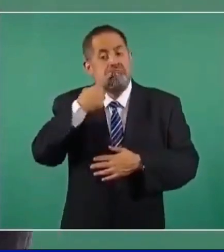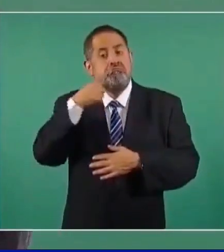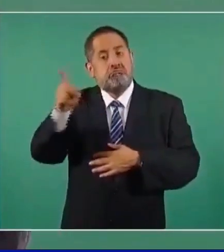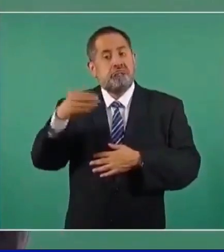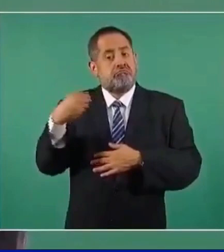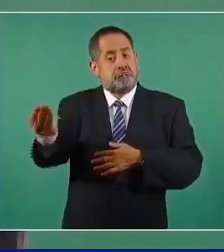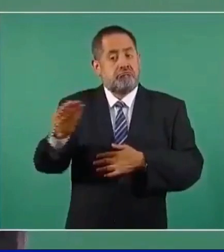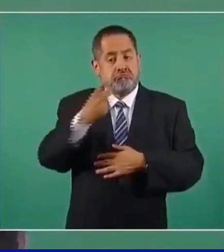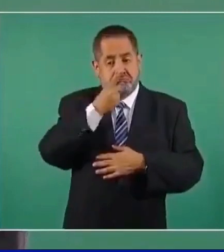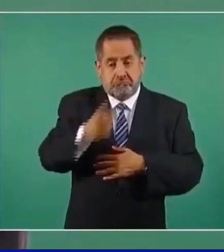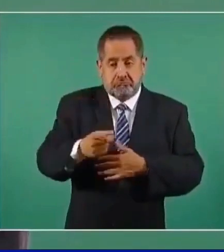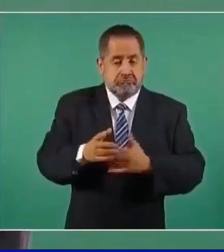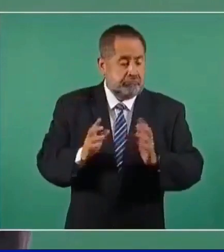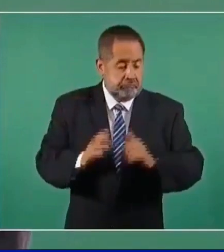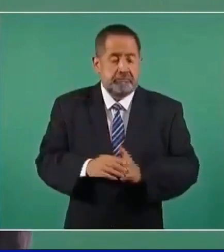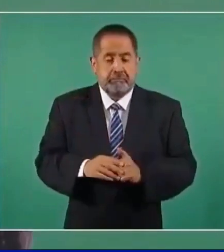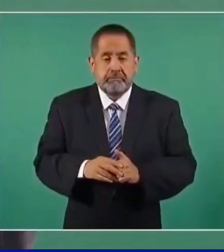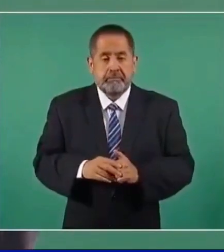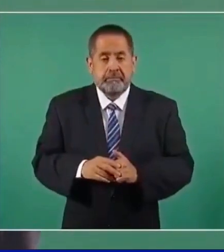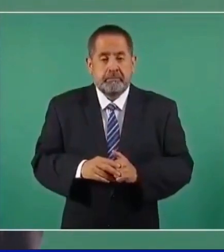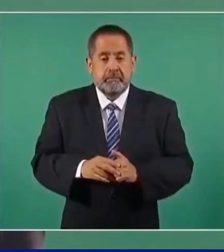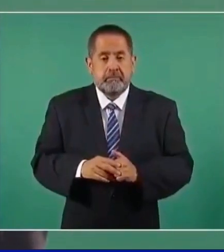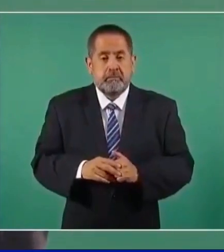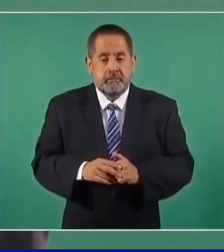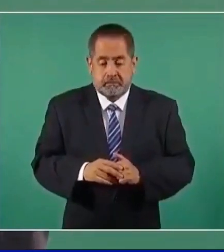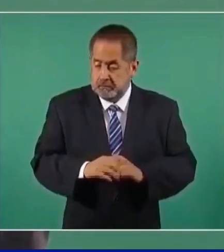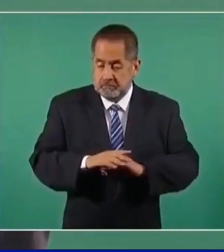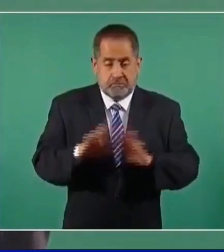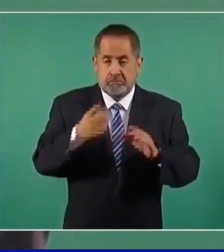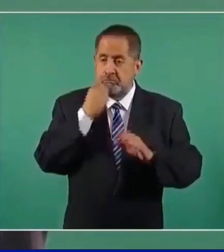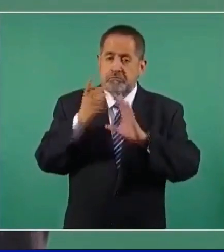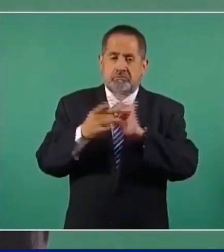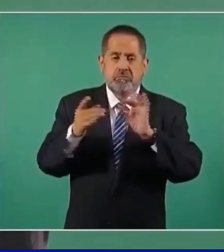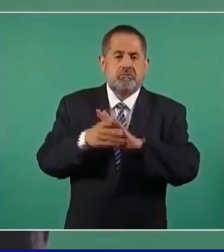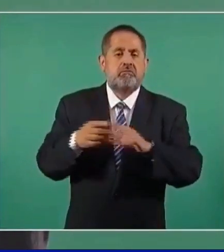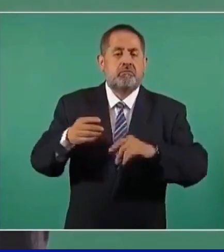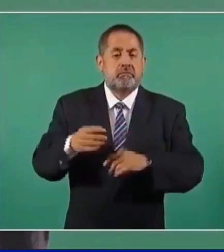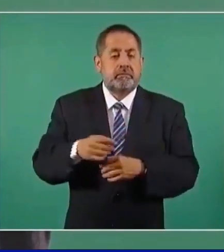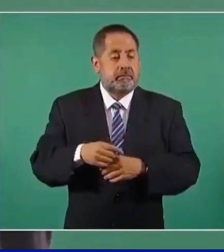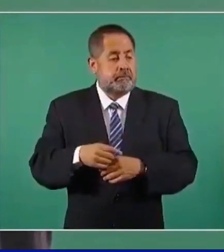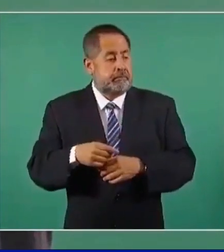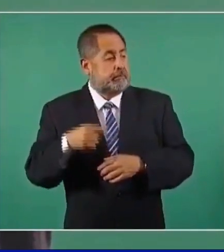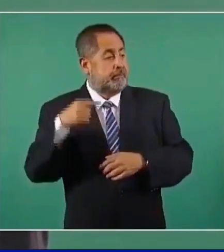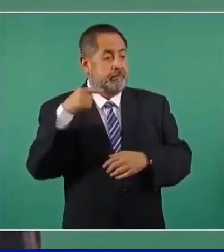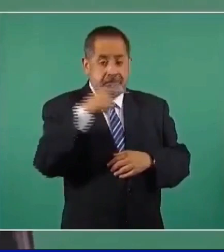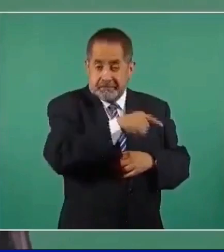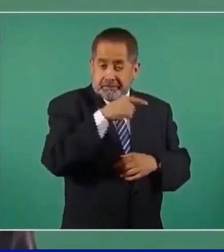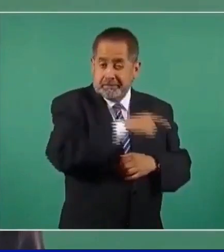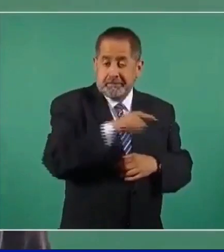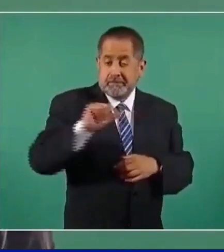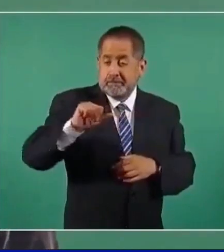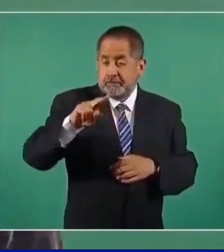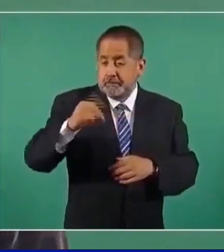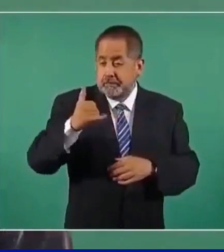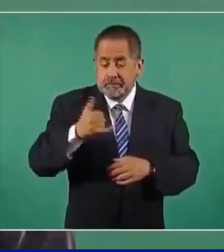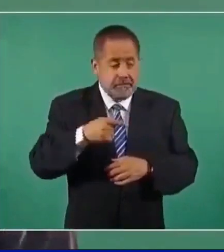diciendo que él entregaba dinero